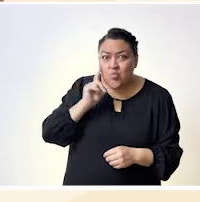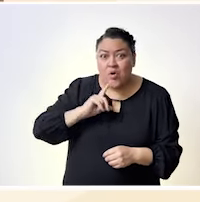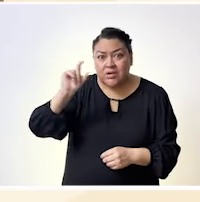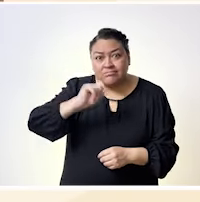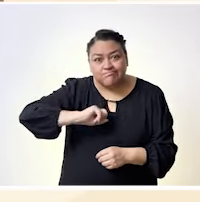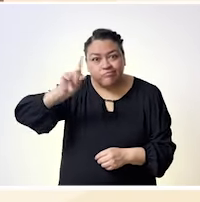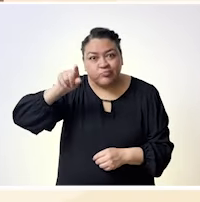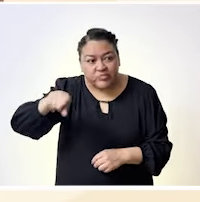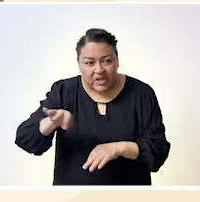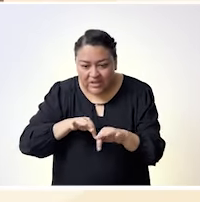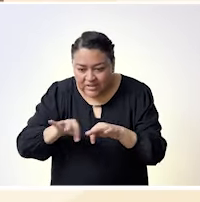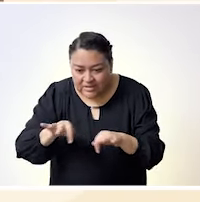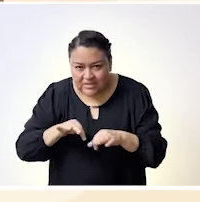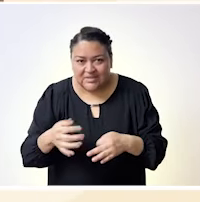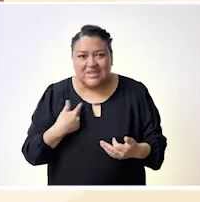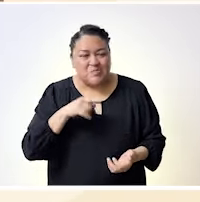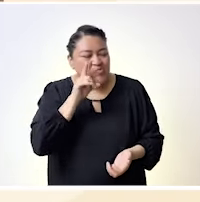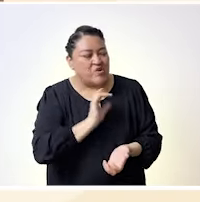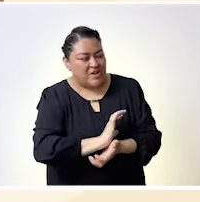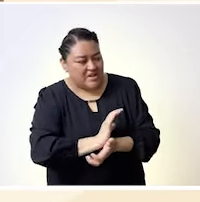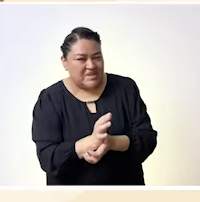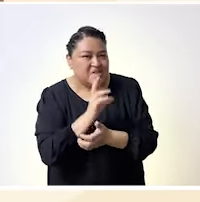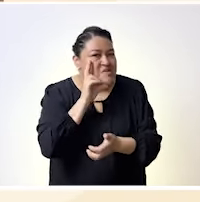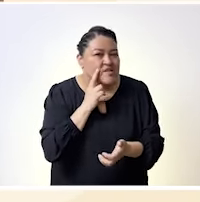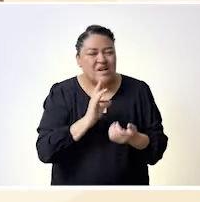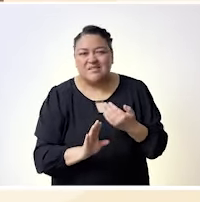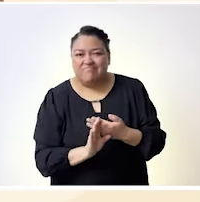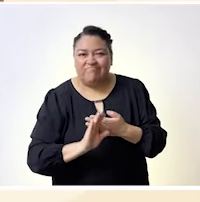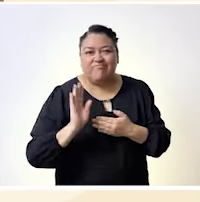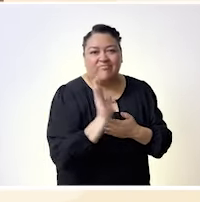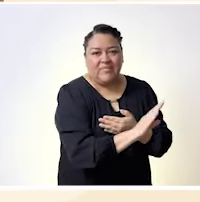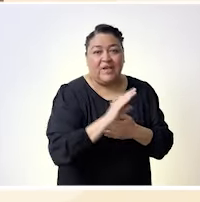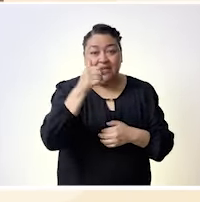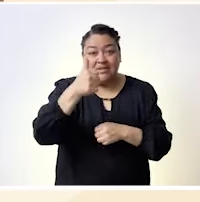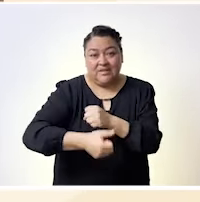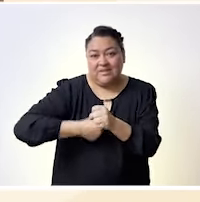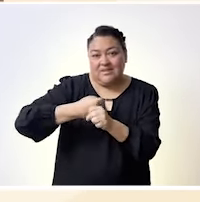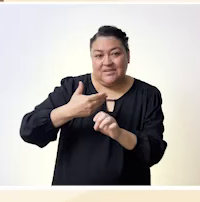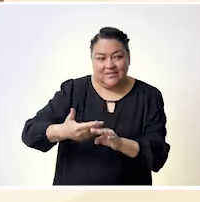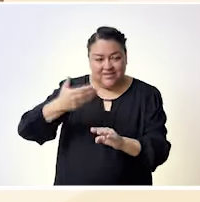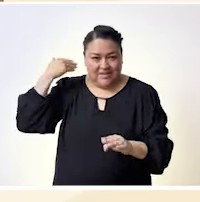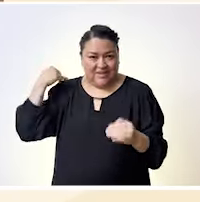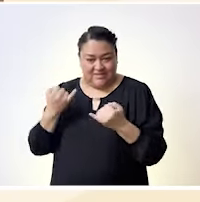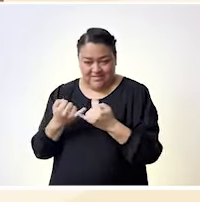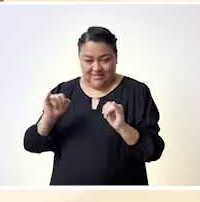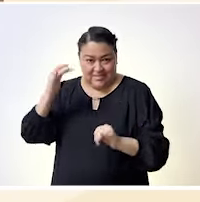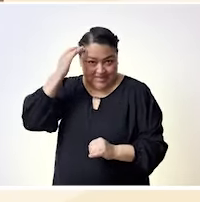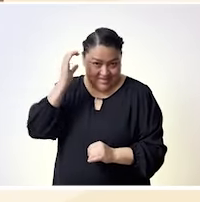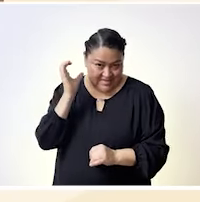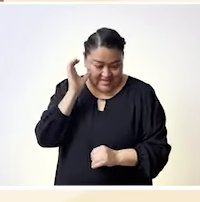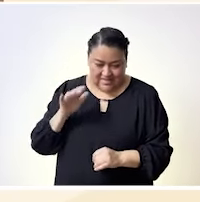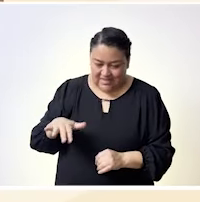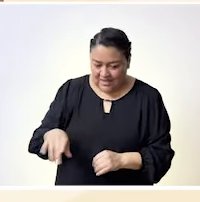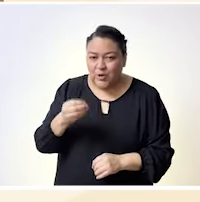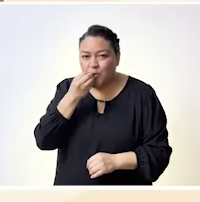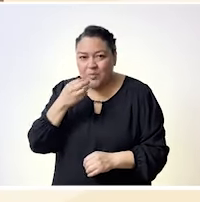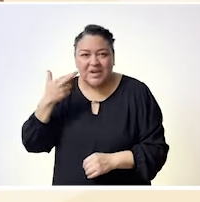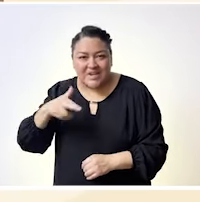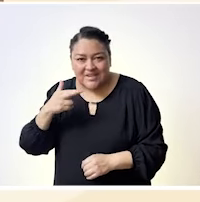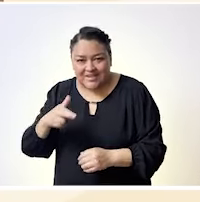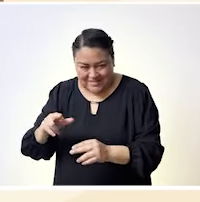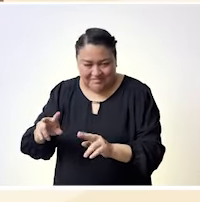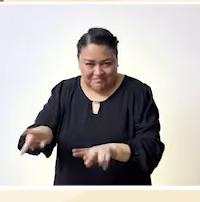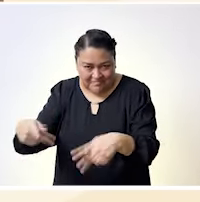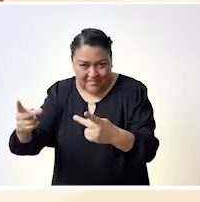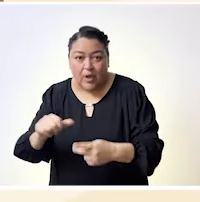enfrentado Tania para el logro de tus metas profesionales. Con mucho gusto te escuchamos. Muchas gracias, querida Paola. Pues bueno, agradecer por